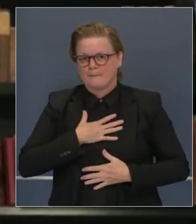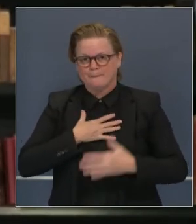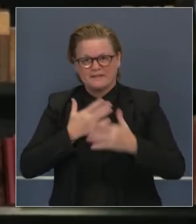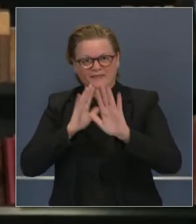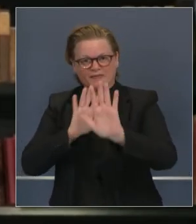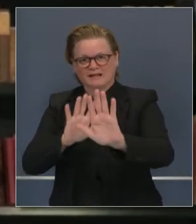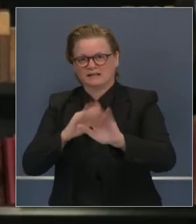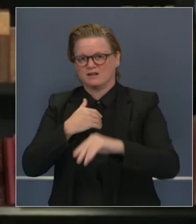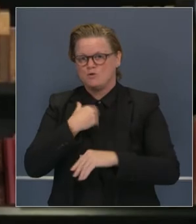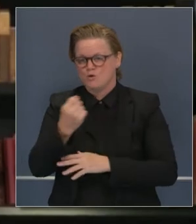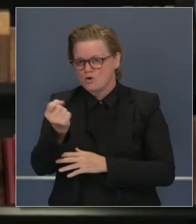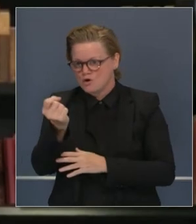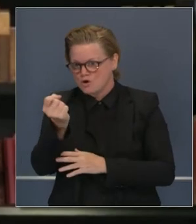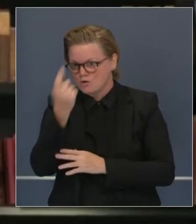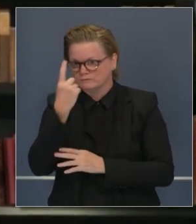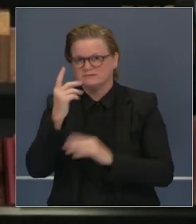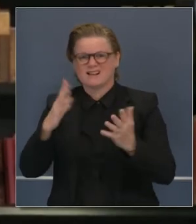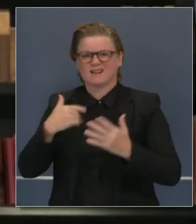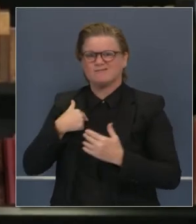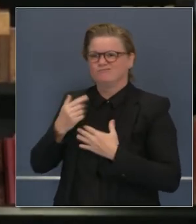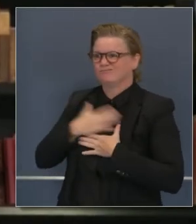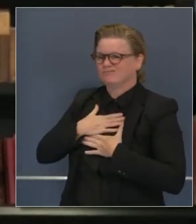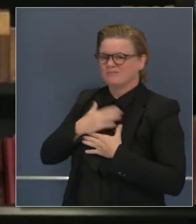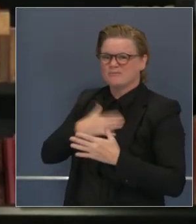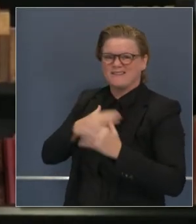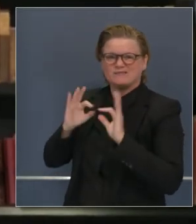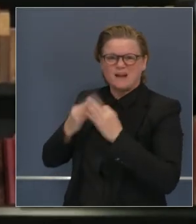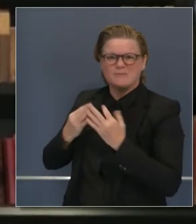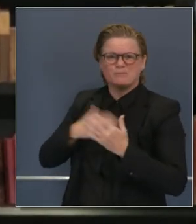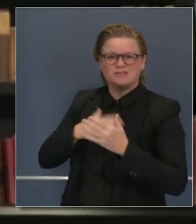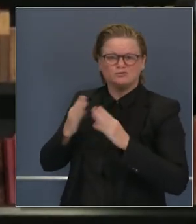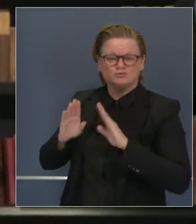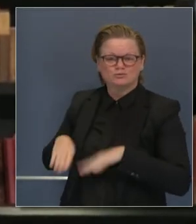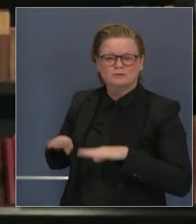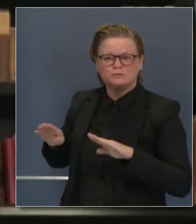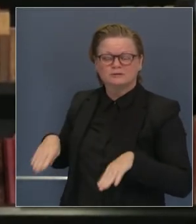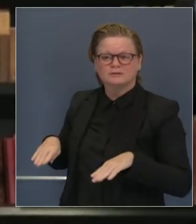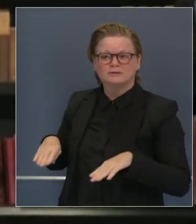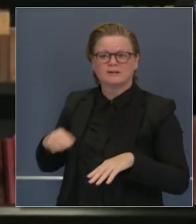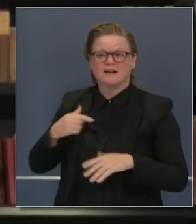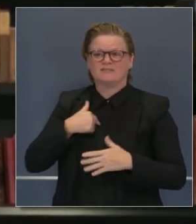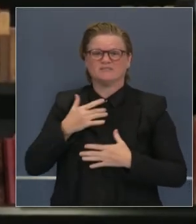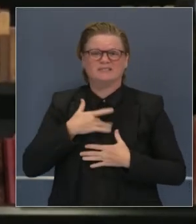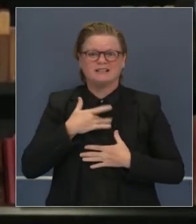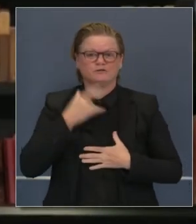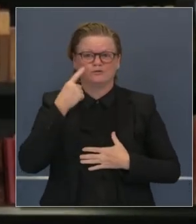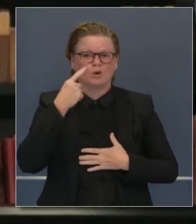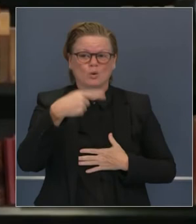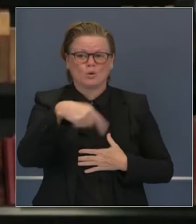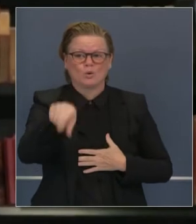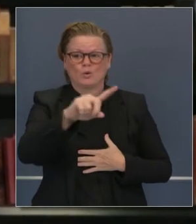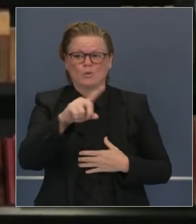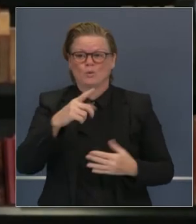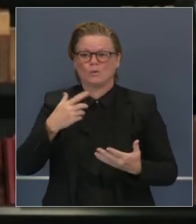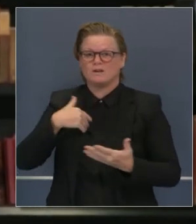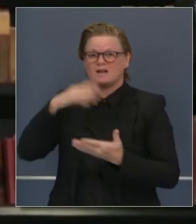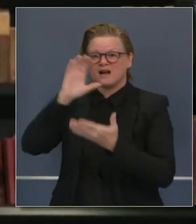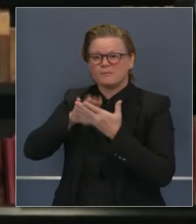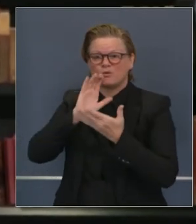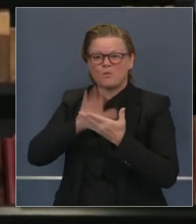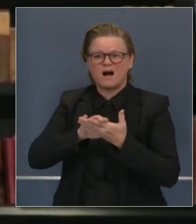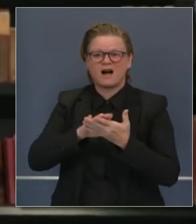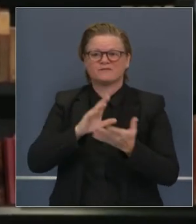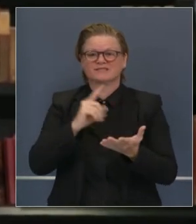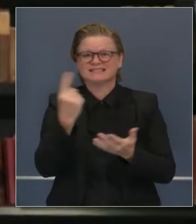siento simpatía y respeto, compasión por aquellas familias que tienen que ponerse en cuarentena y que tal vez no